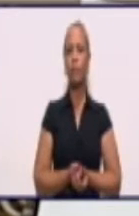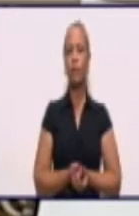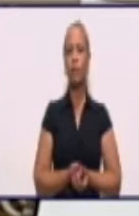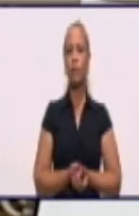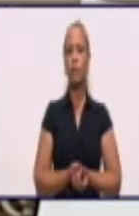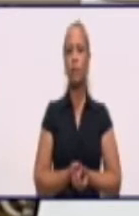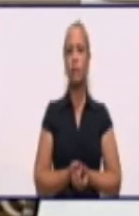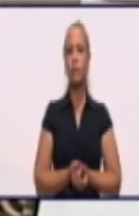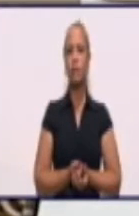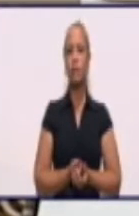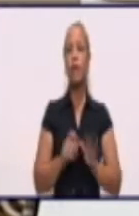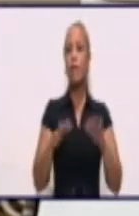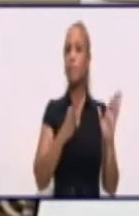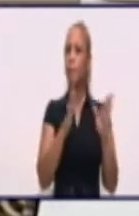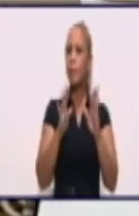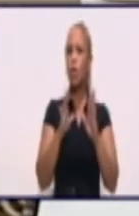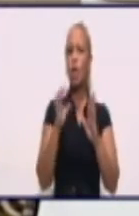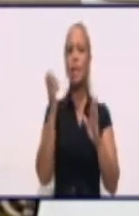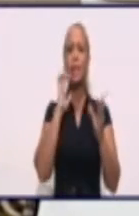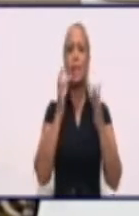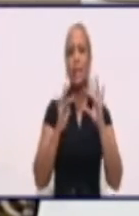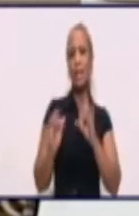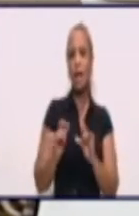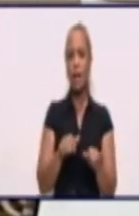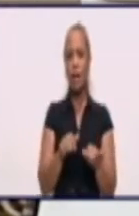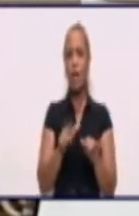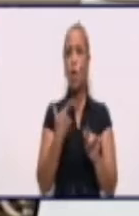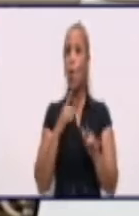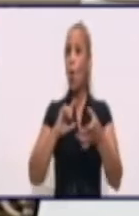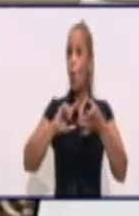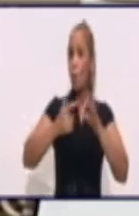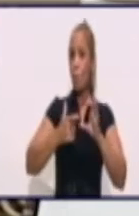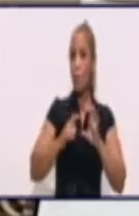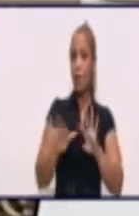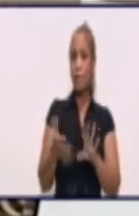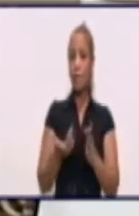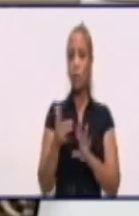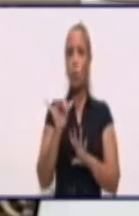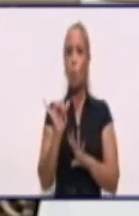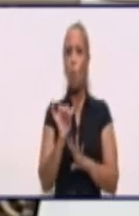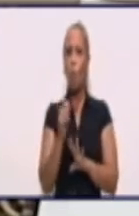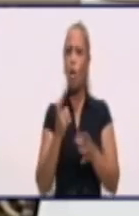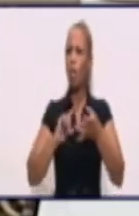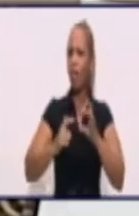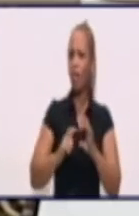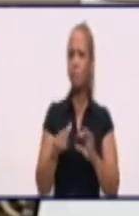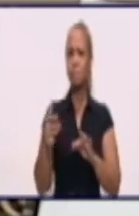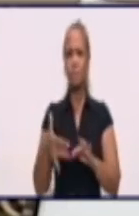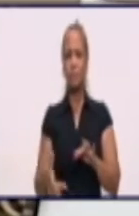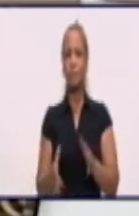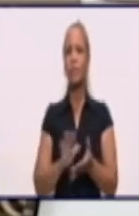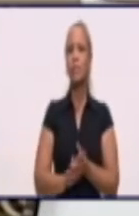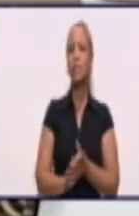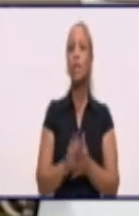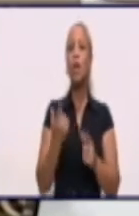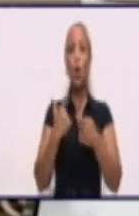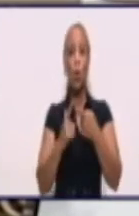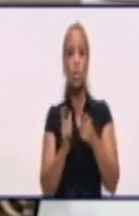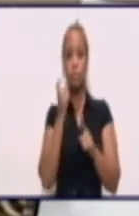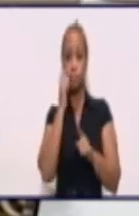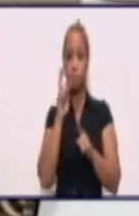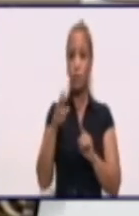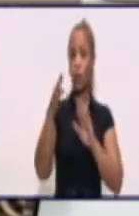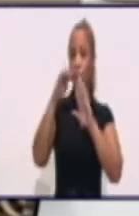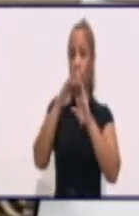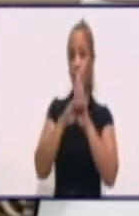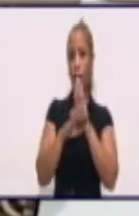fragmentos de la red, humor que a veces sale en la red, tablazos, cosas que van a moviendo el programa de forma